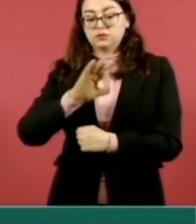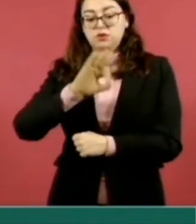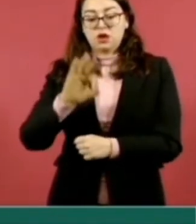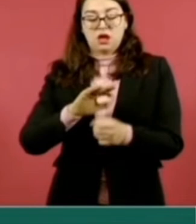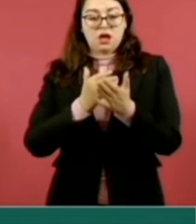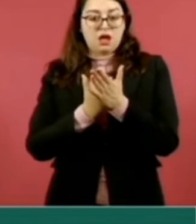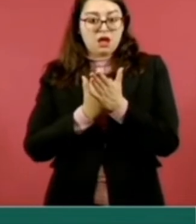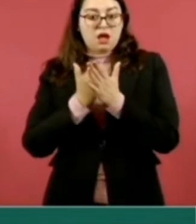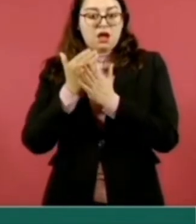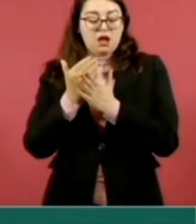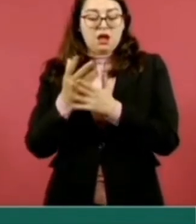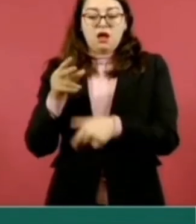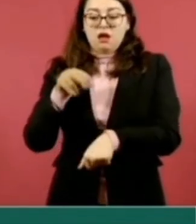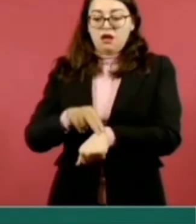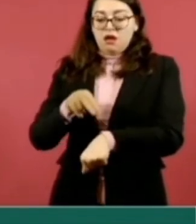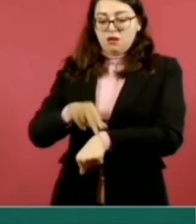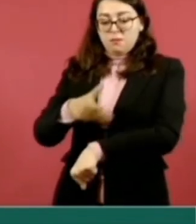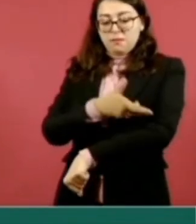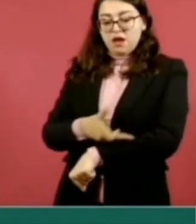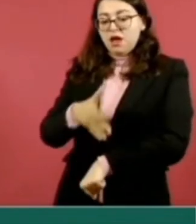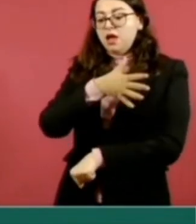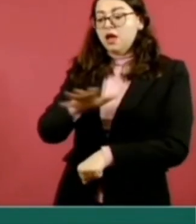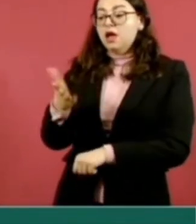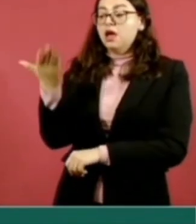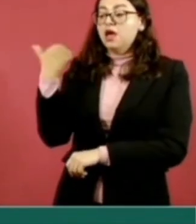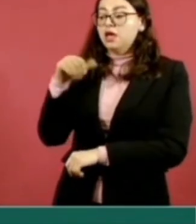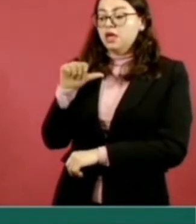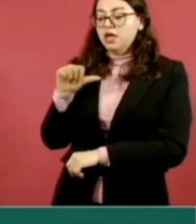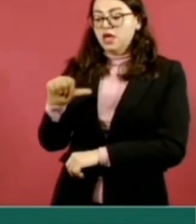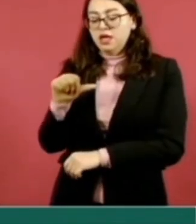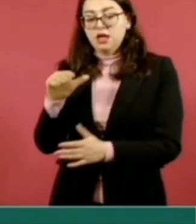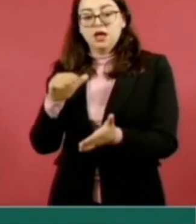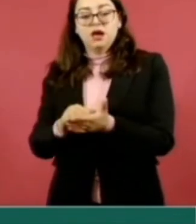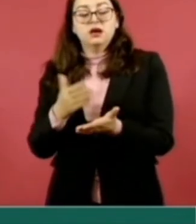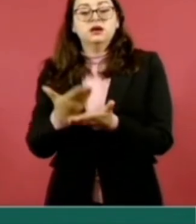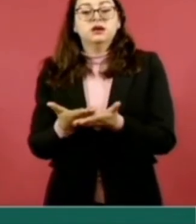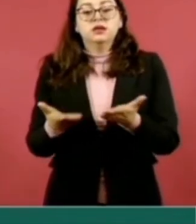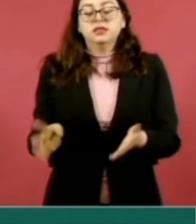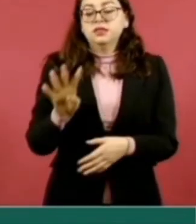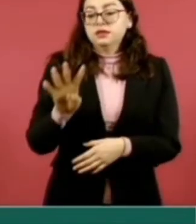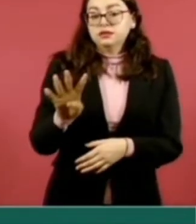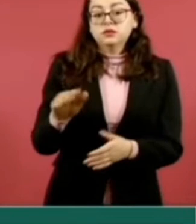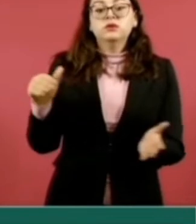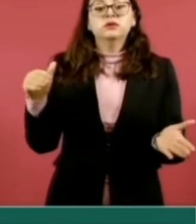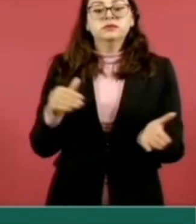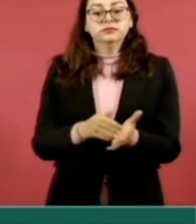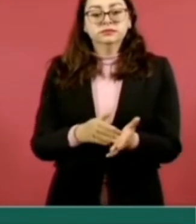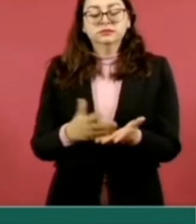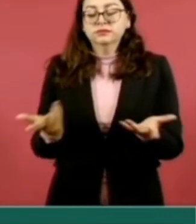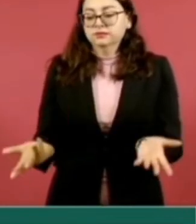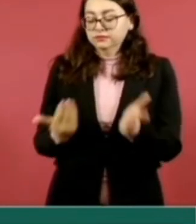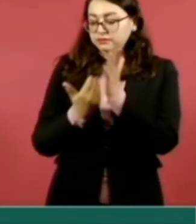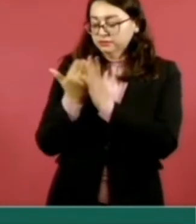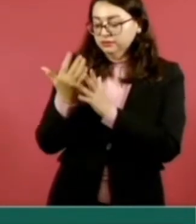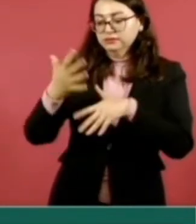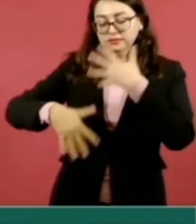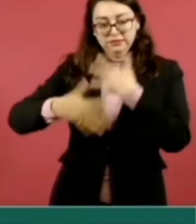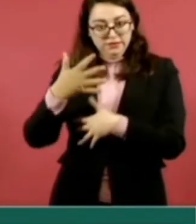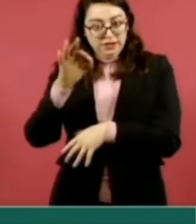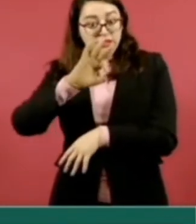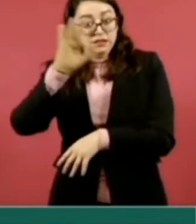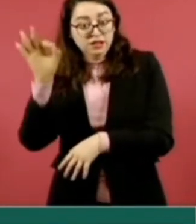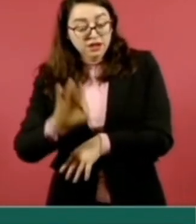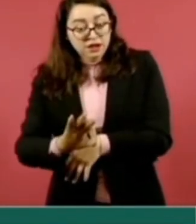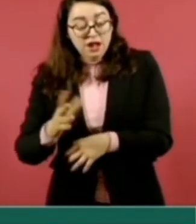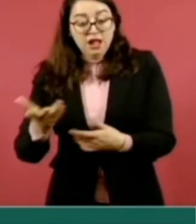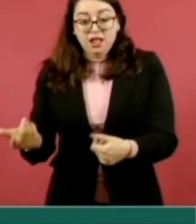Las consultas de medicina familiar pasaron de 16 mil a 19 mil 277, es un incremento del 15 por ciento. Y las cirugías